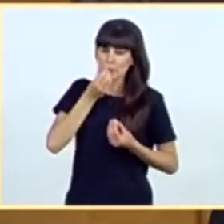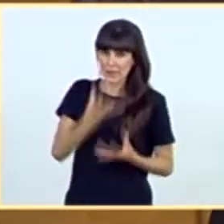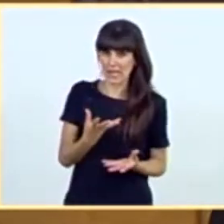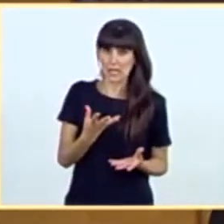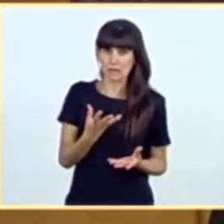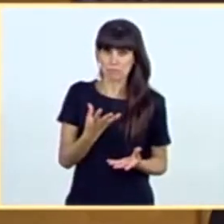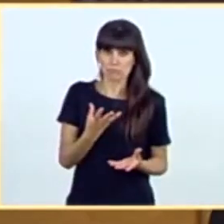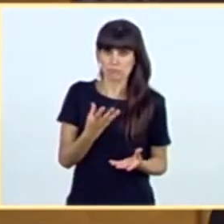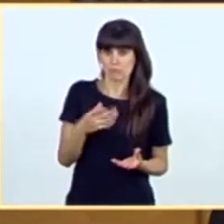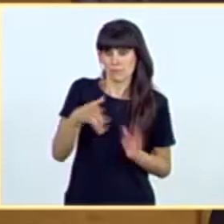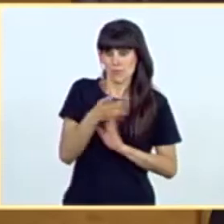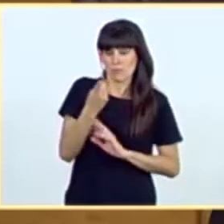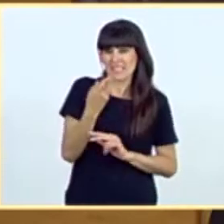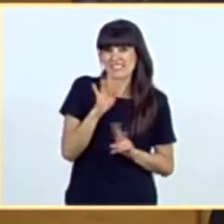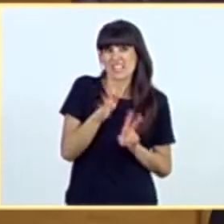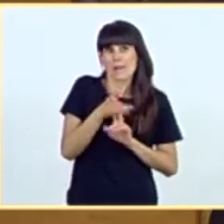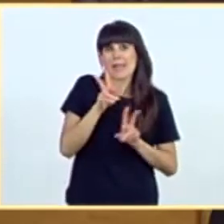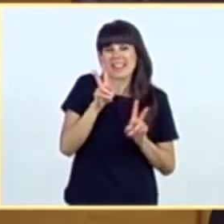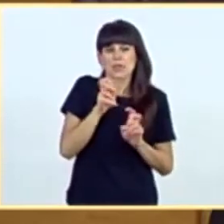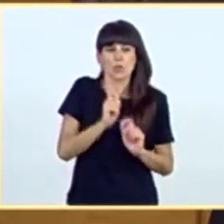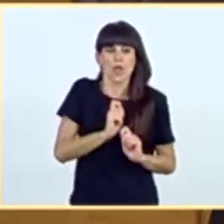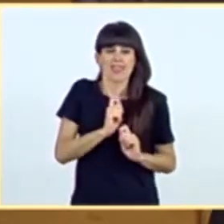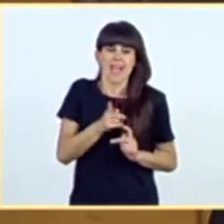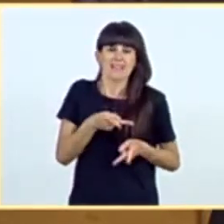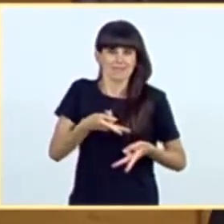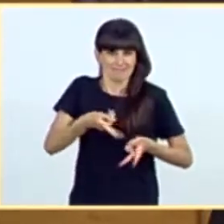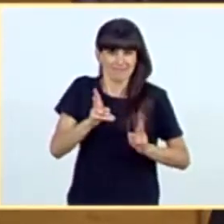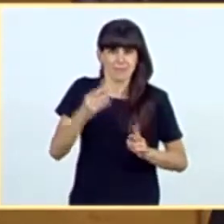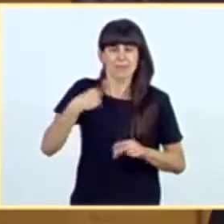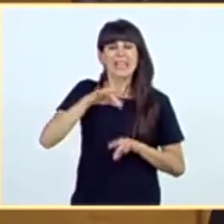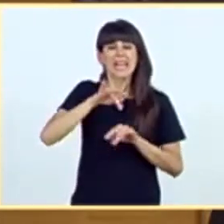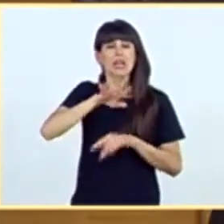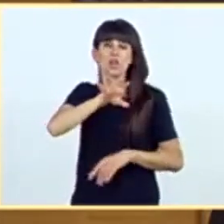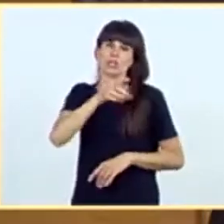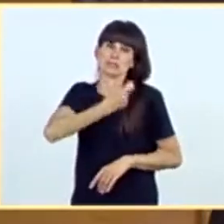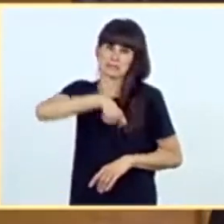las que cuentan con un título habilitante en todo el territorio nacional.